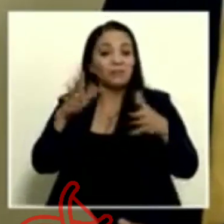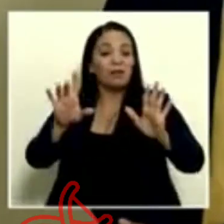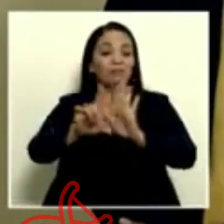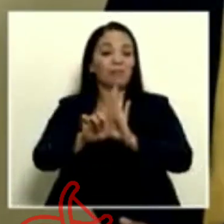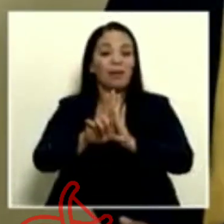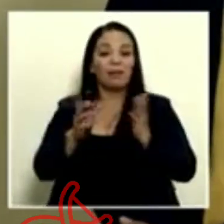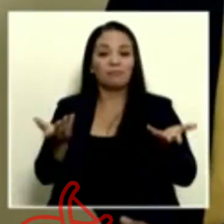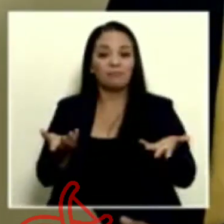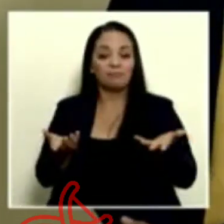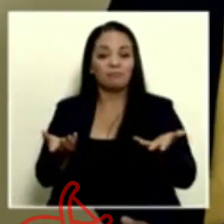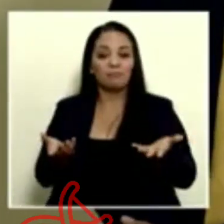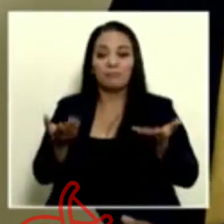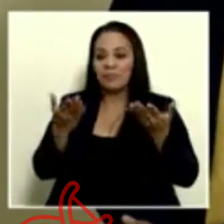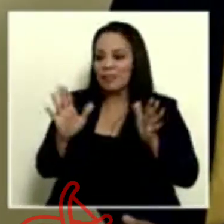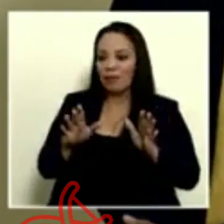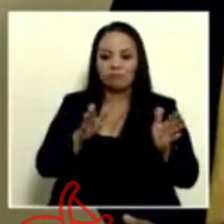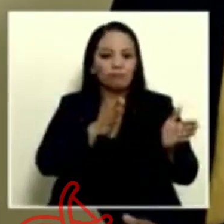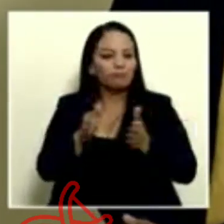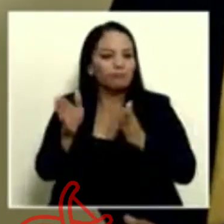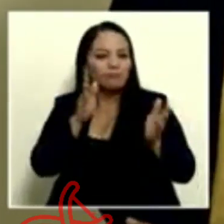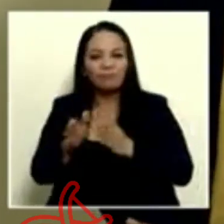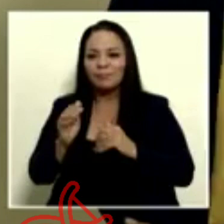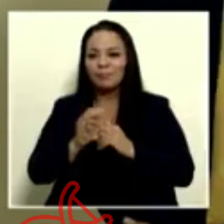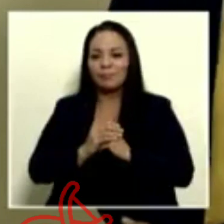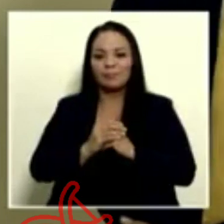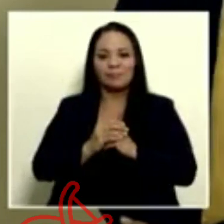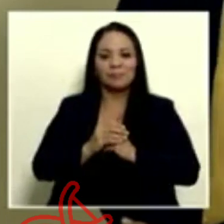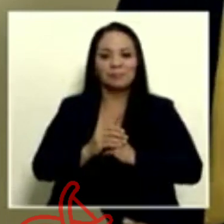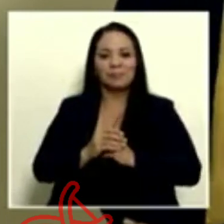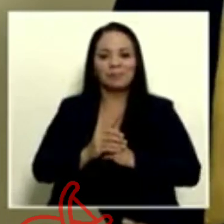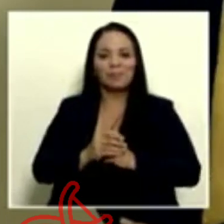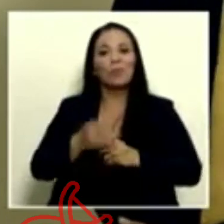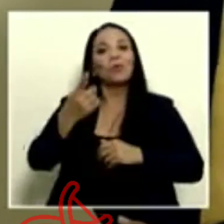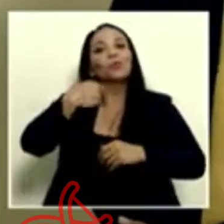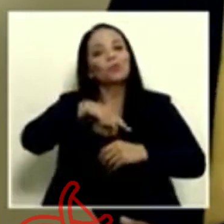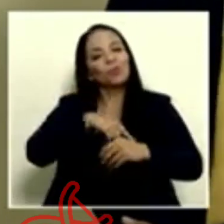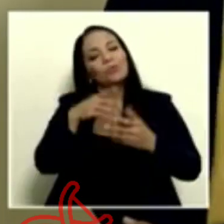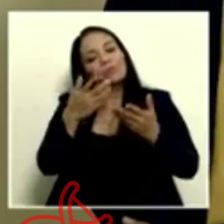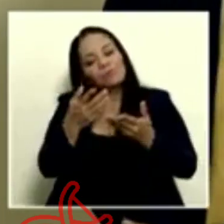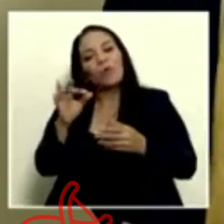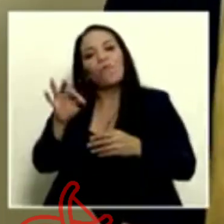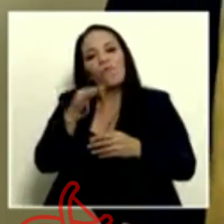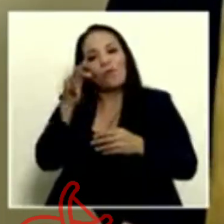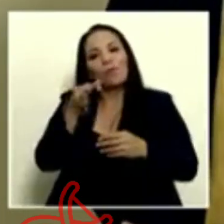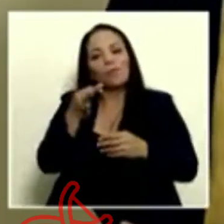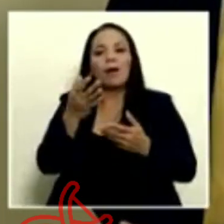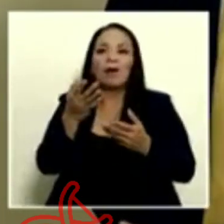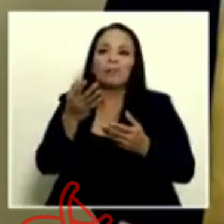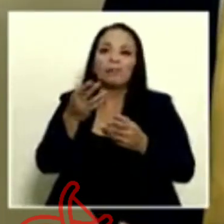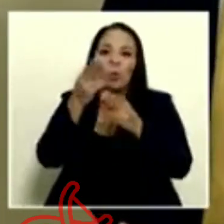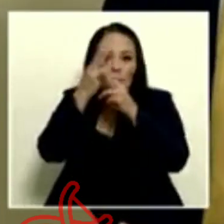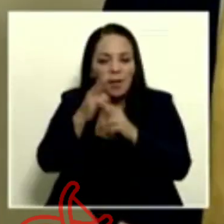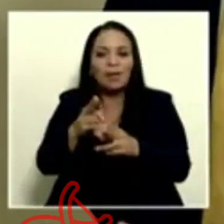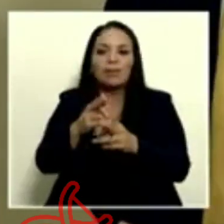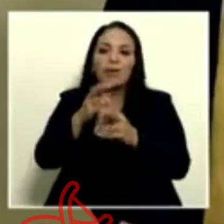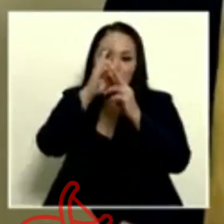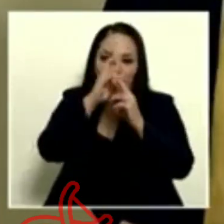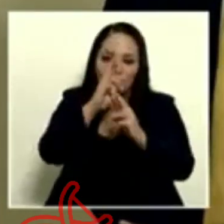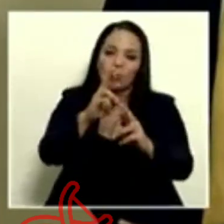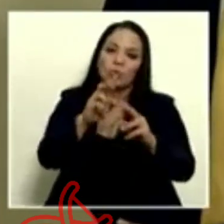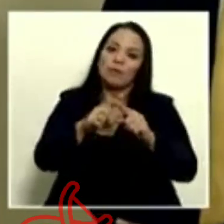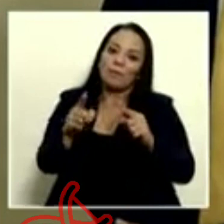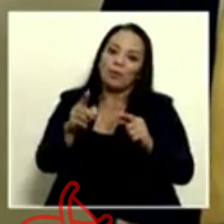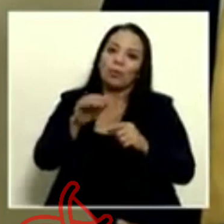convocando, ya la preparamos y ahora, de la manera más humilde y respetuosa, pero también vehemente,